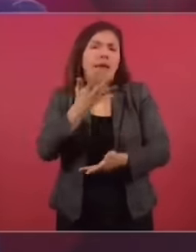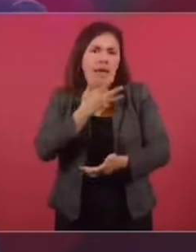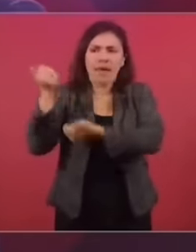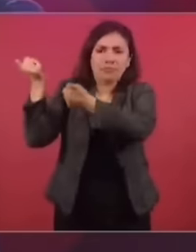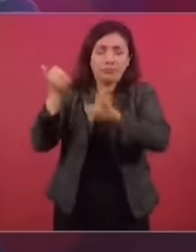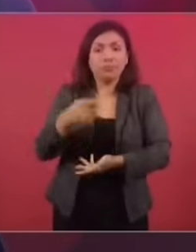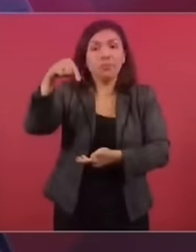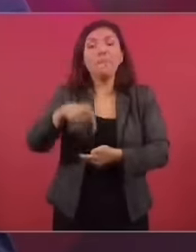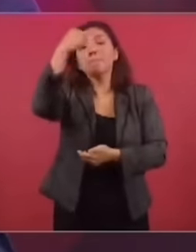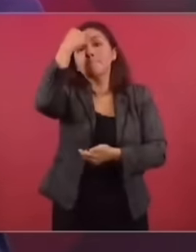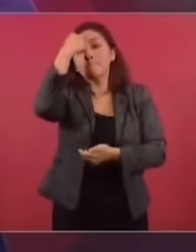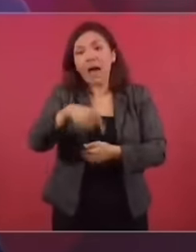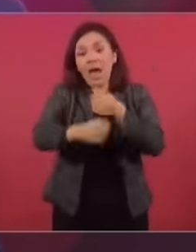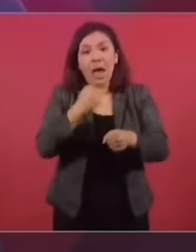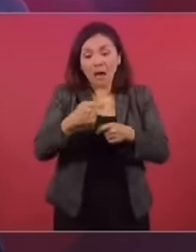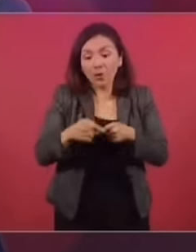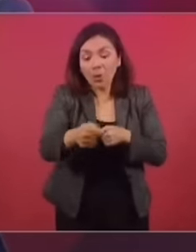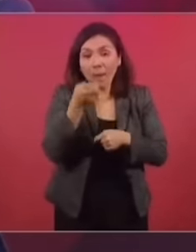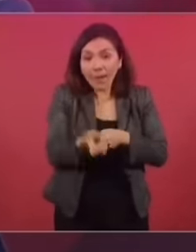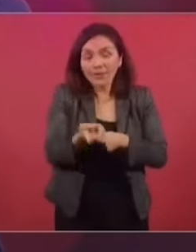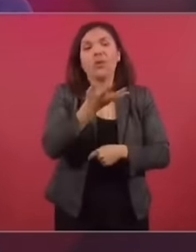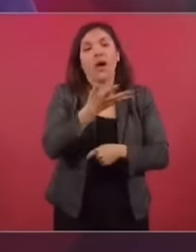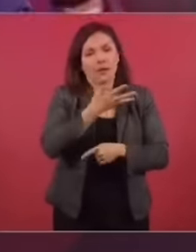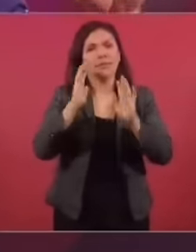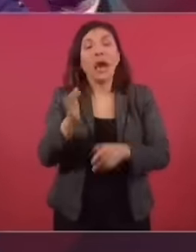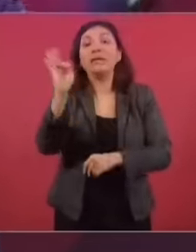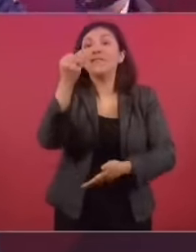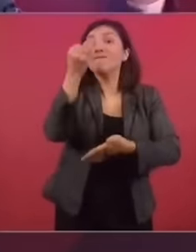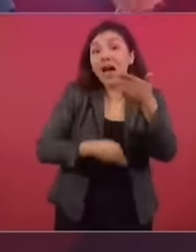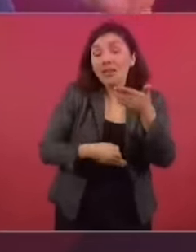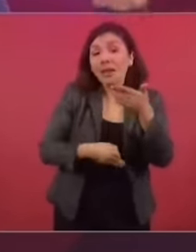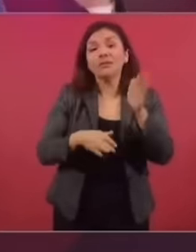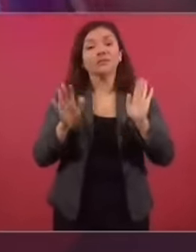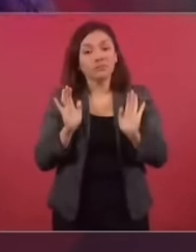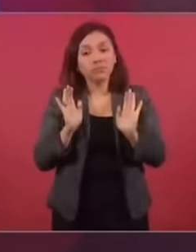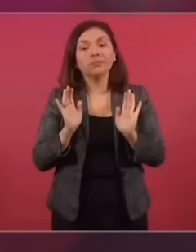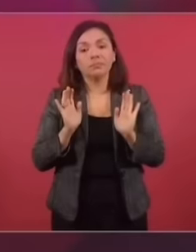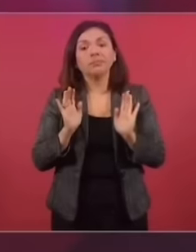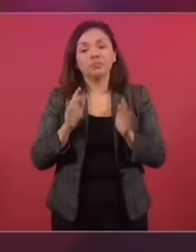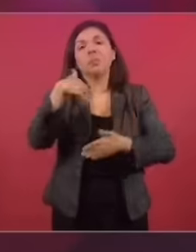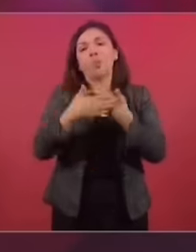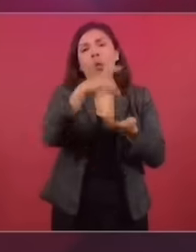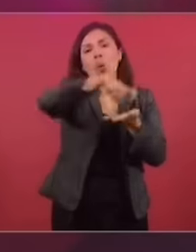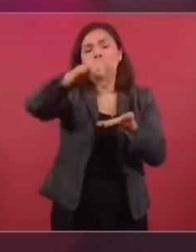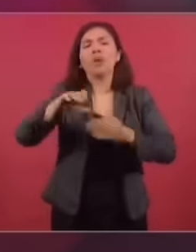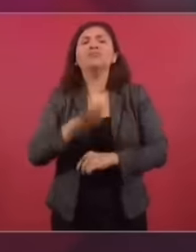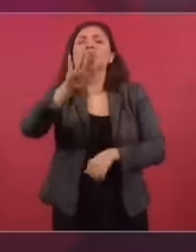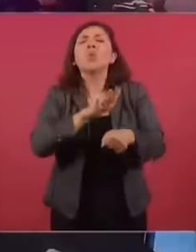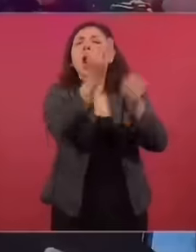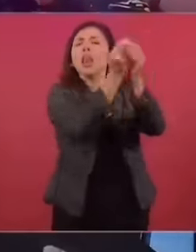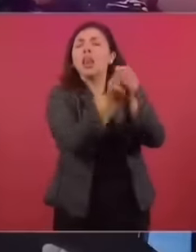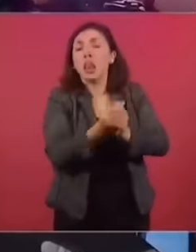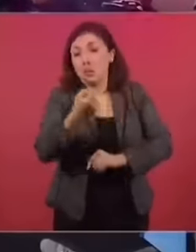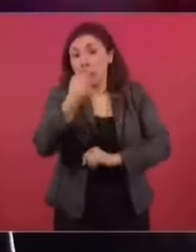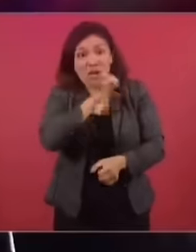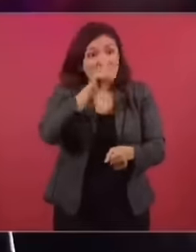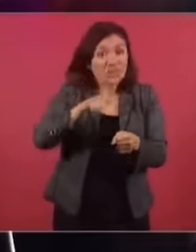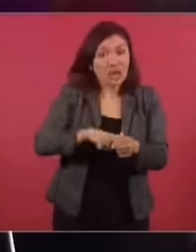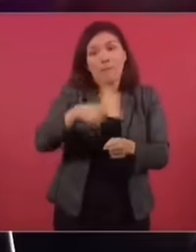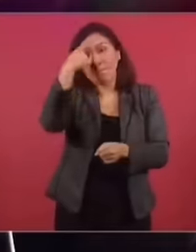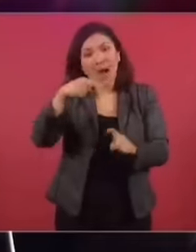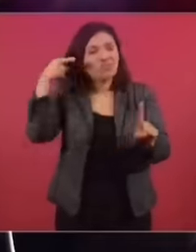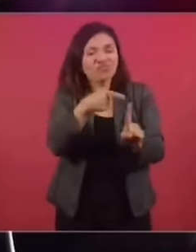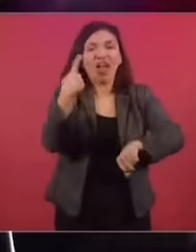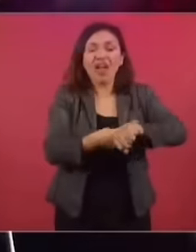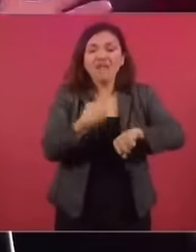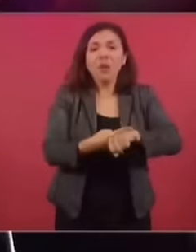para este año. Si faltan algunos, se van a adquirir. ¿De qué tipo, presidente? ¿Serán medicamentos especializados